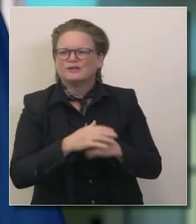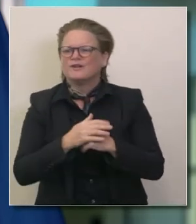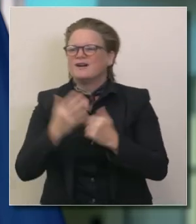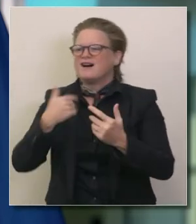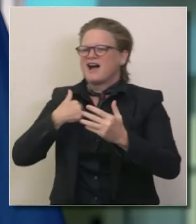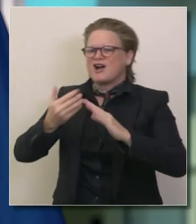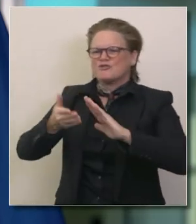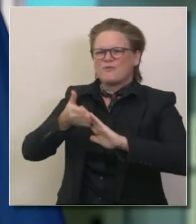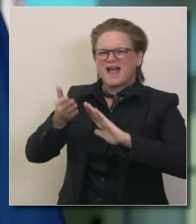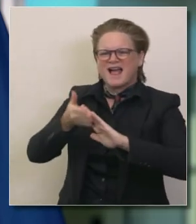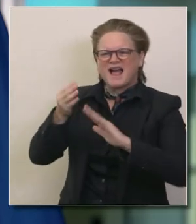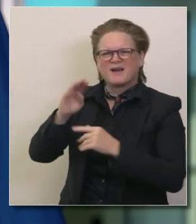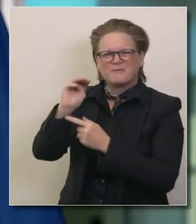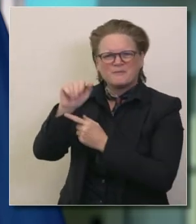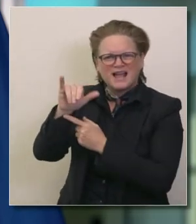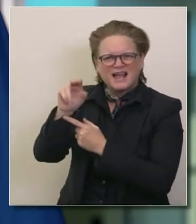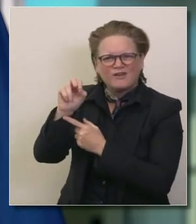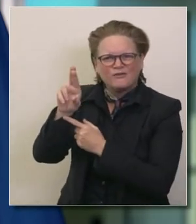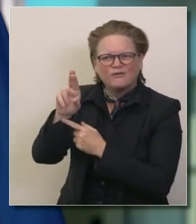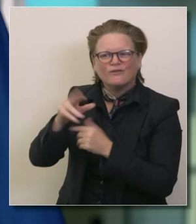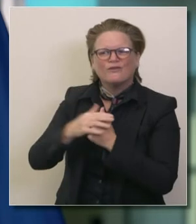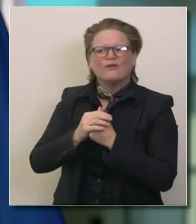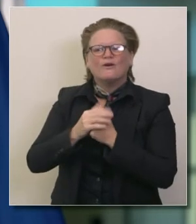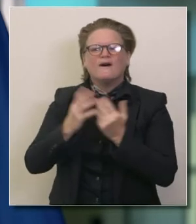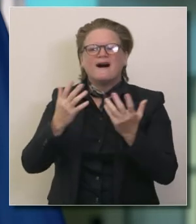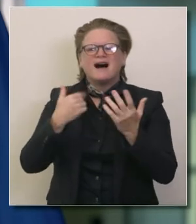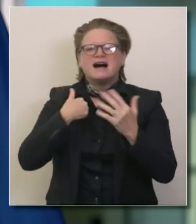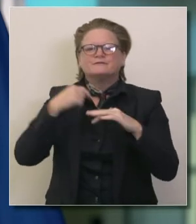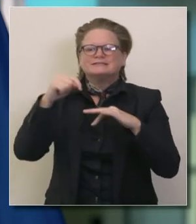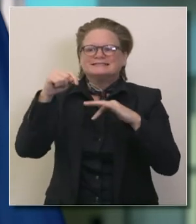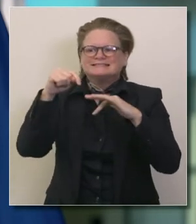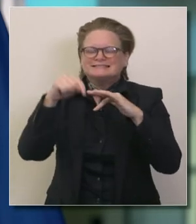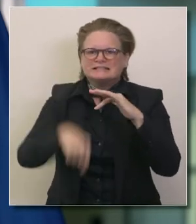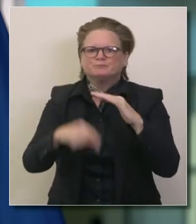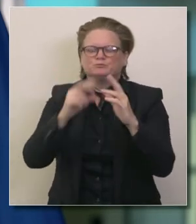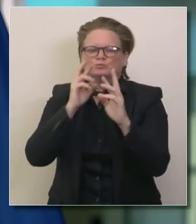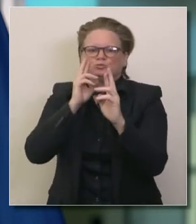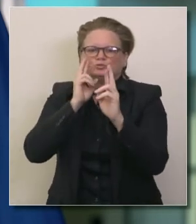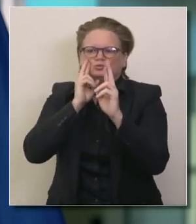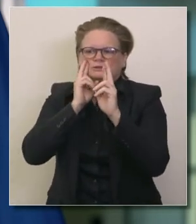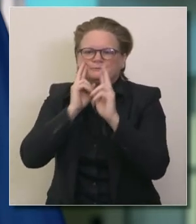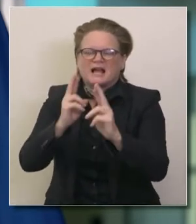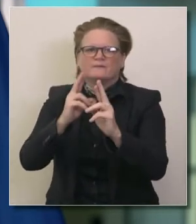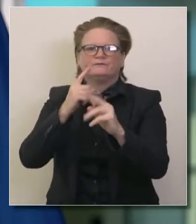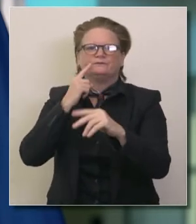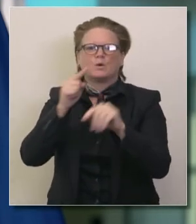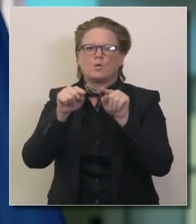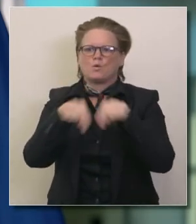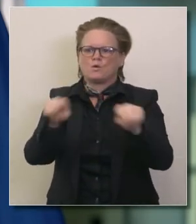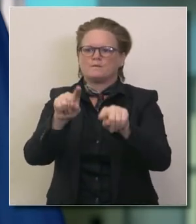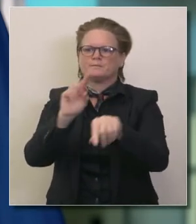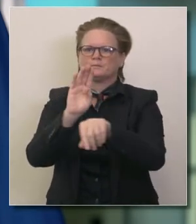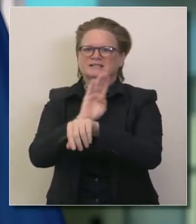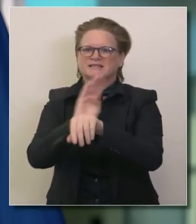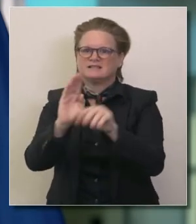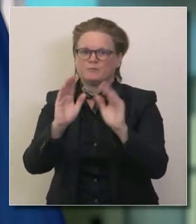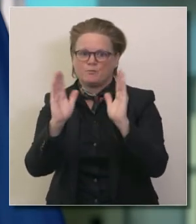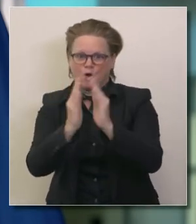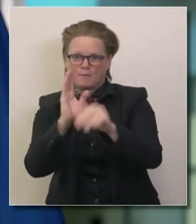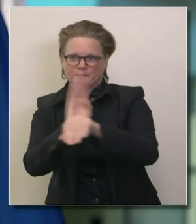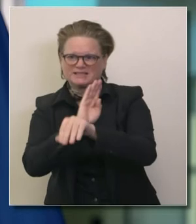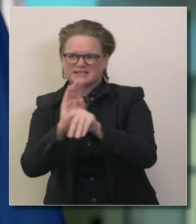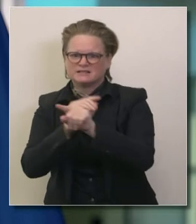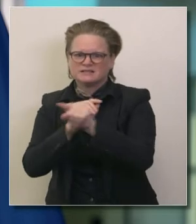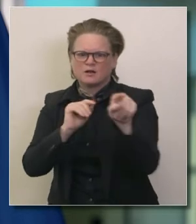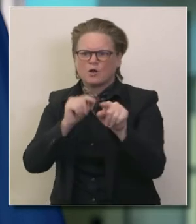tantas capacidades y finalmente como alcalde tengo reverencia no solo respeto sino reverencia por los pequeños negocios reverencia por los